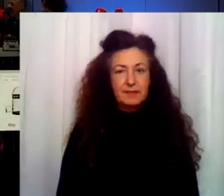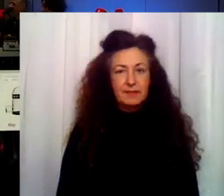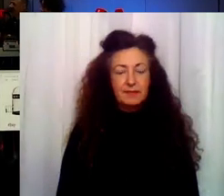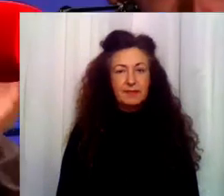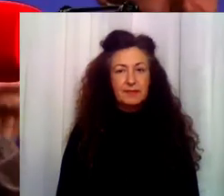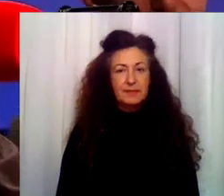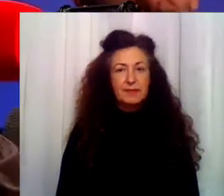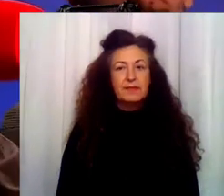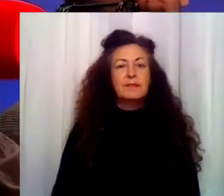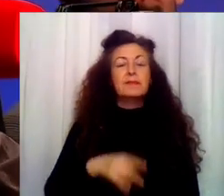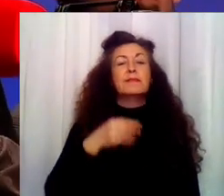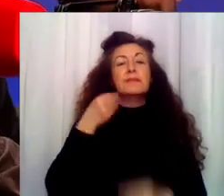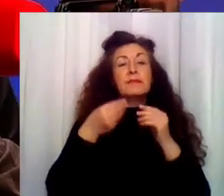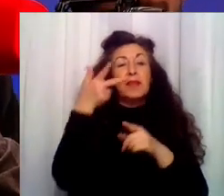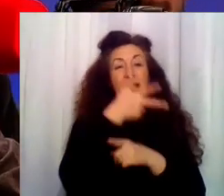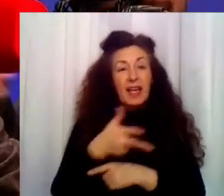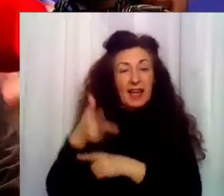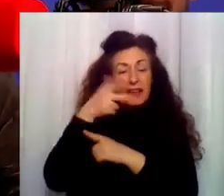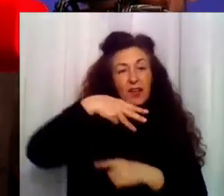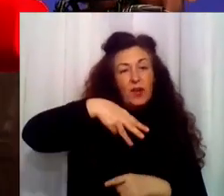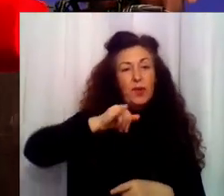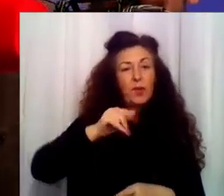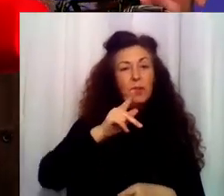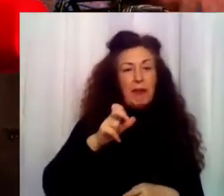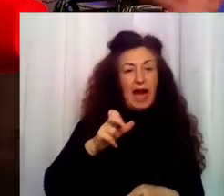Realización de Maica Aguilera y Amparo Hernández.